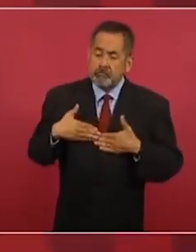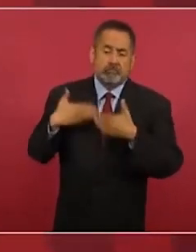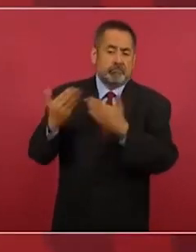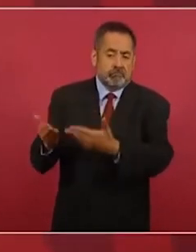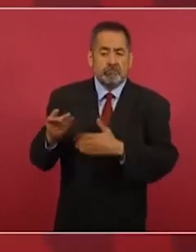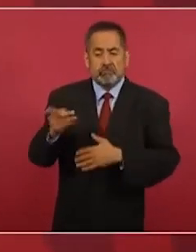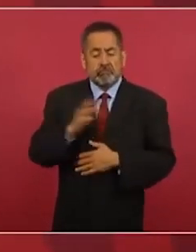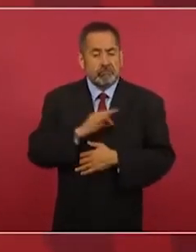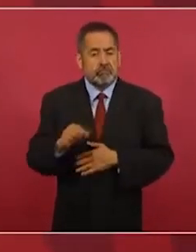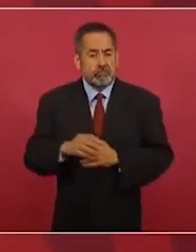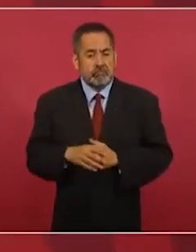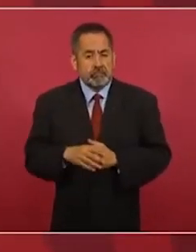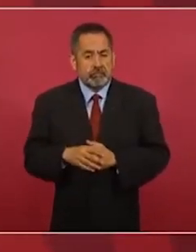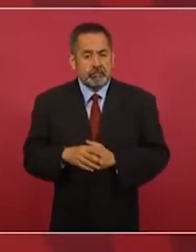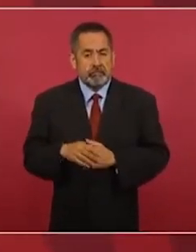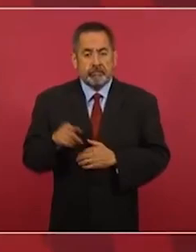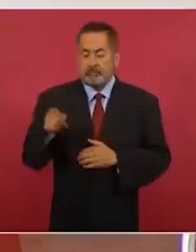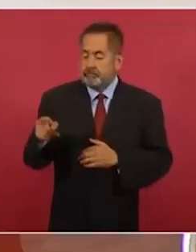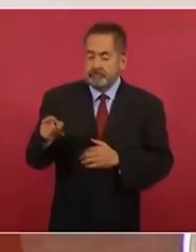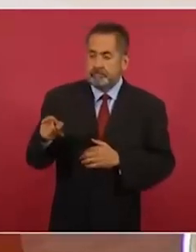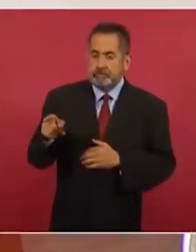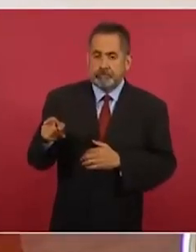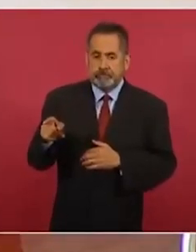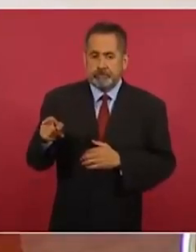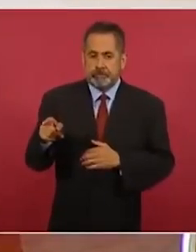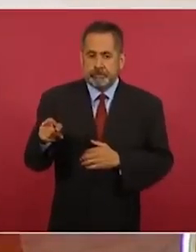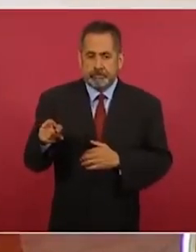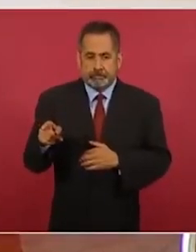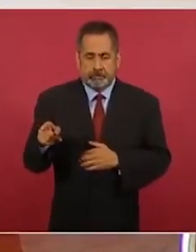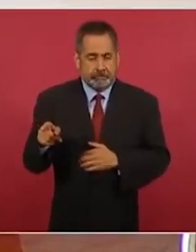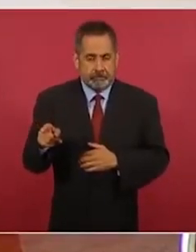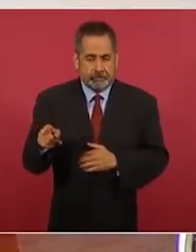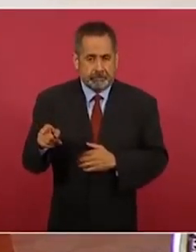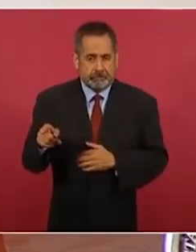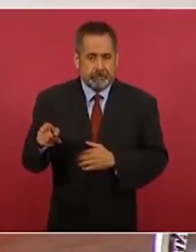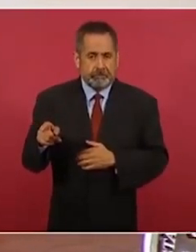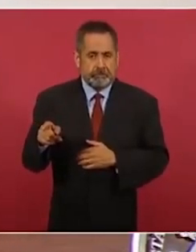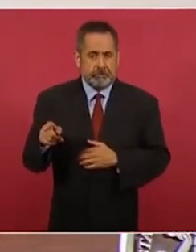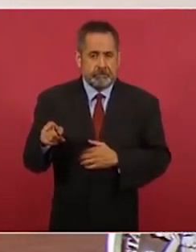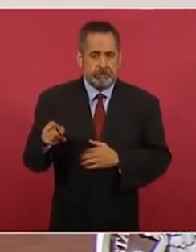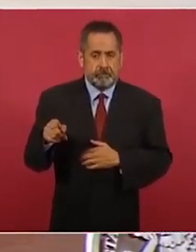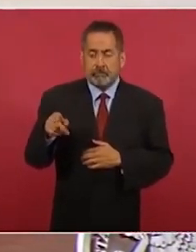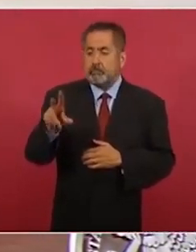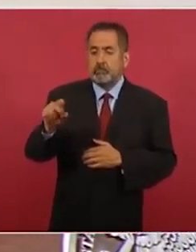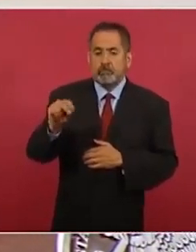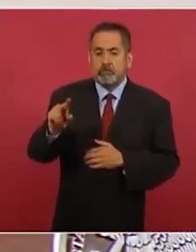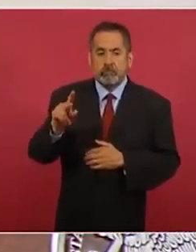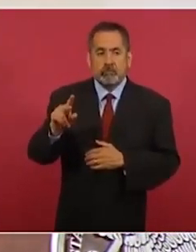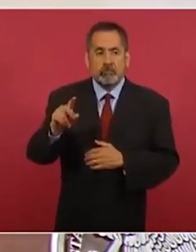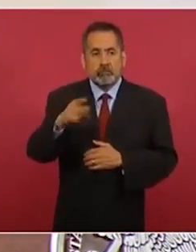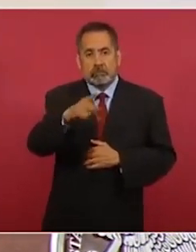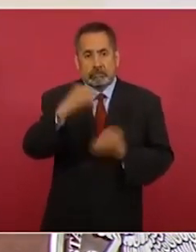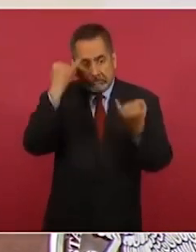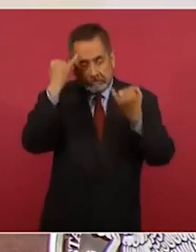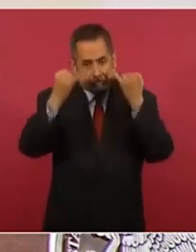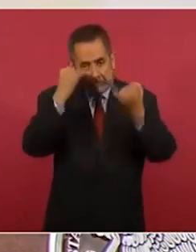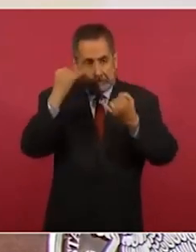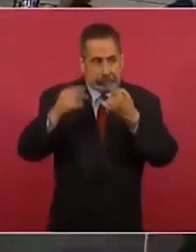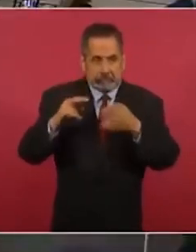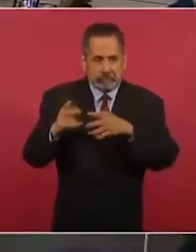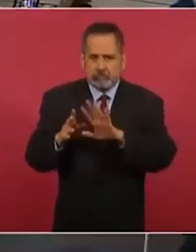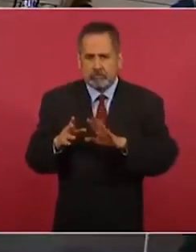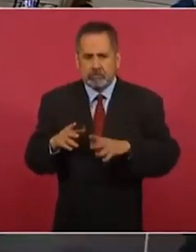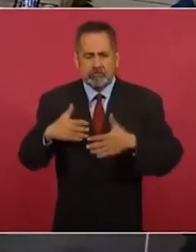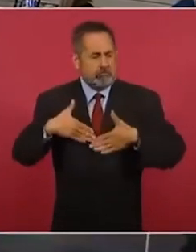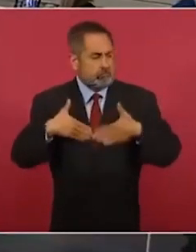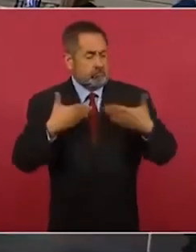que no vayan a estar interpretando. le tengo mucha confianza